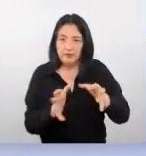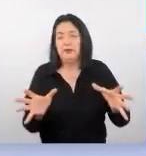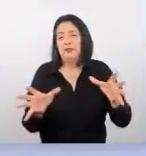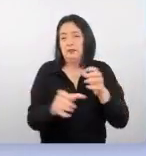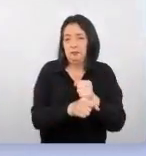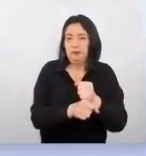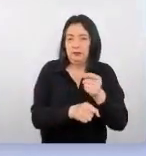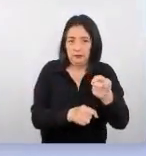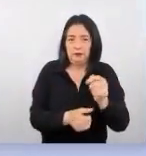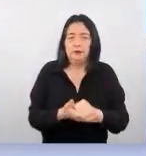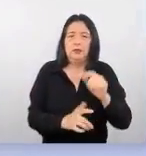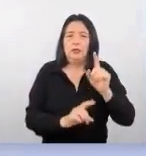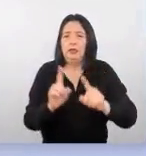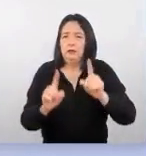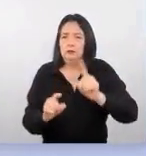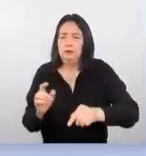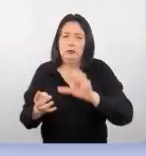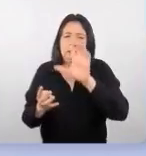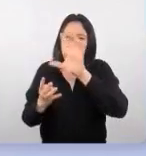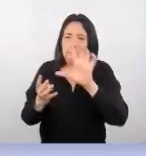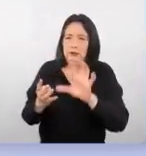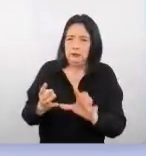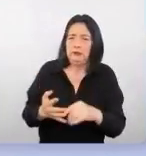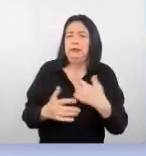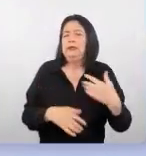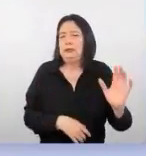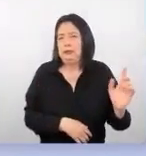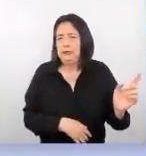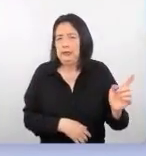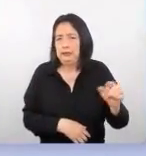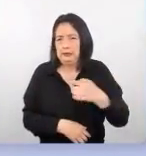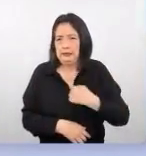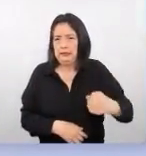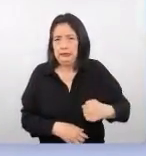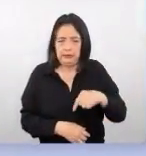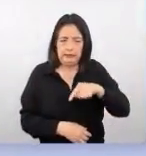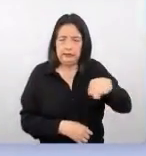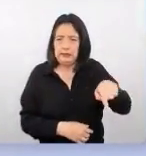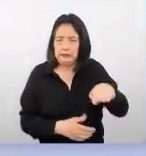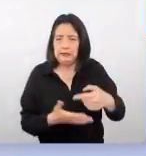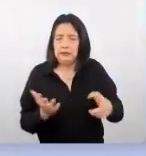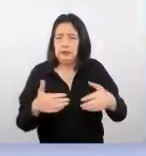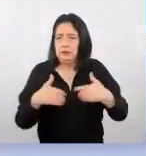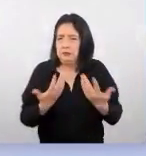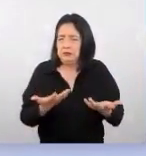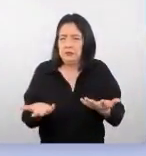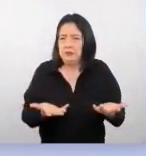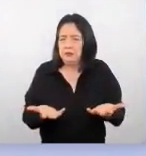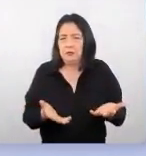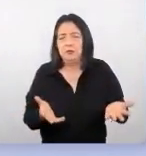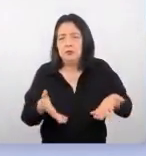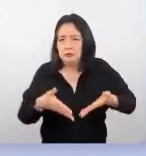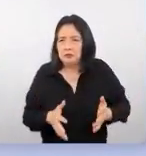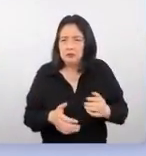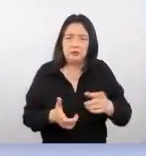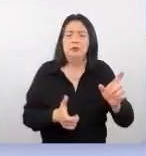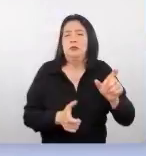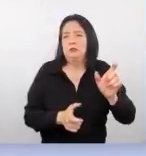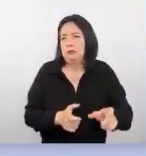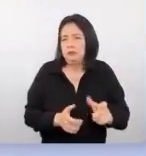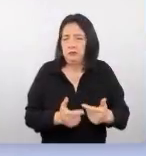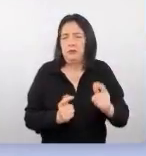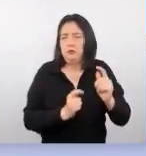resumiendo un poco algunas características generales que puede tener de acuerdo al lugar de procedencia este turista.